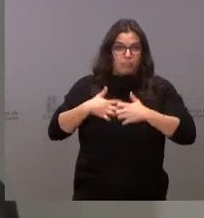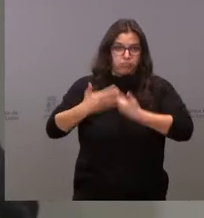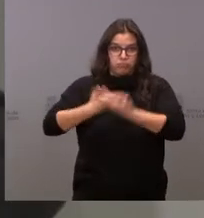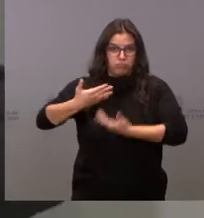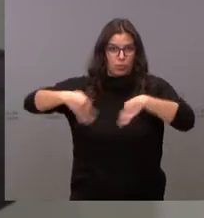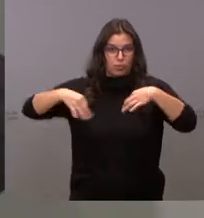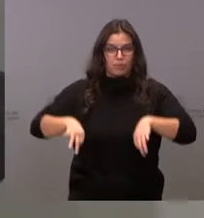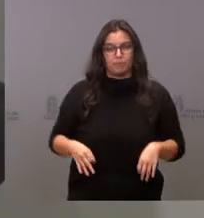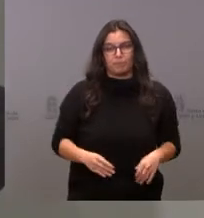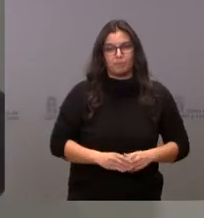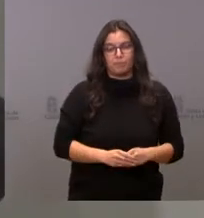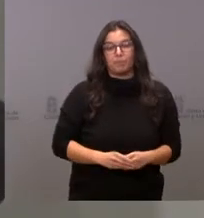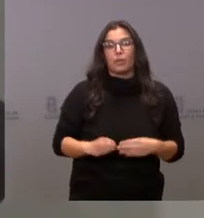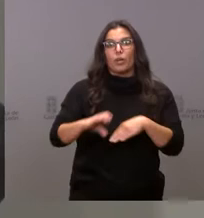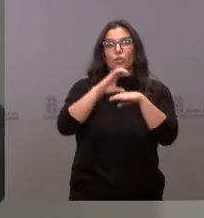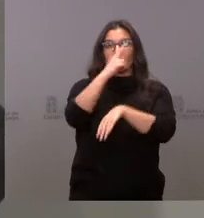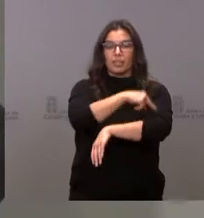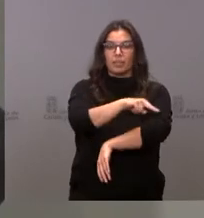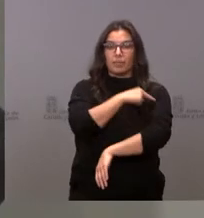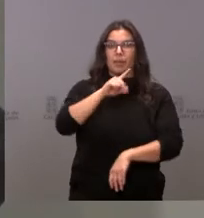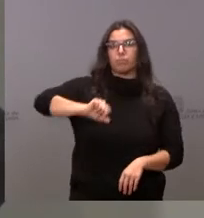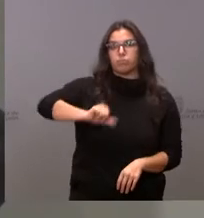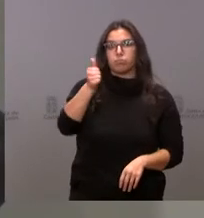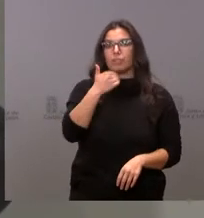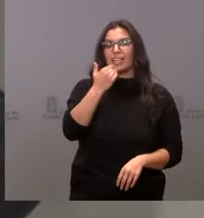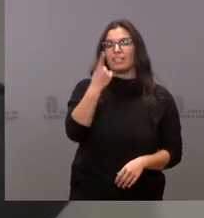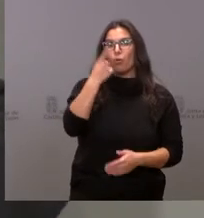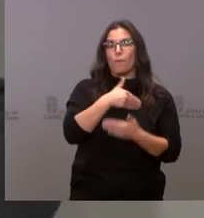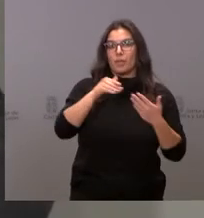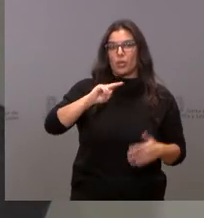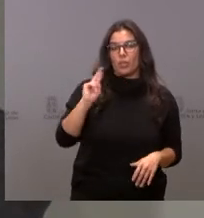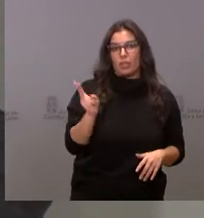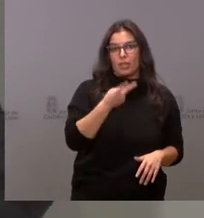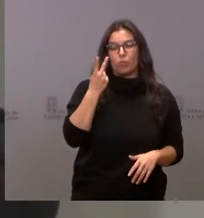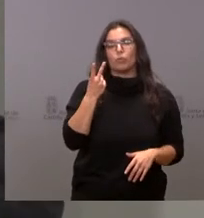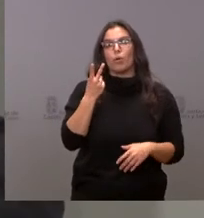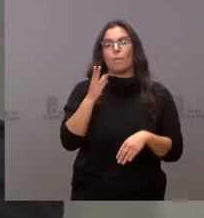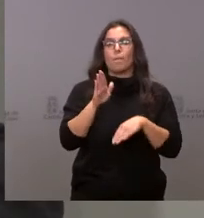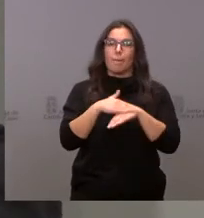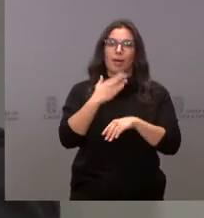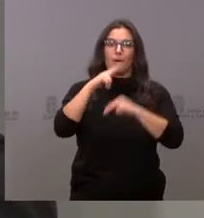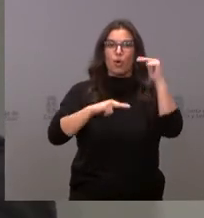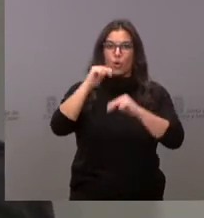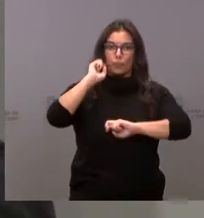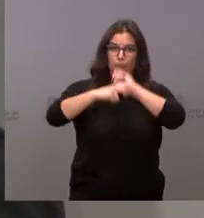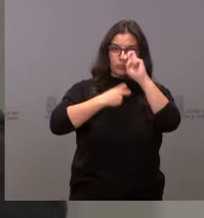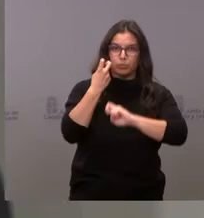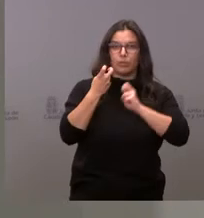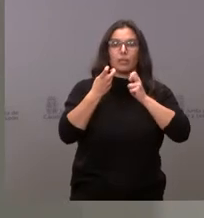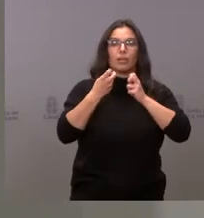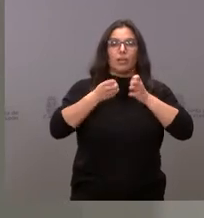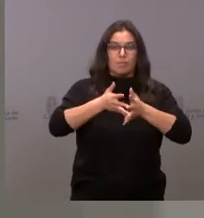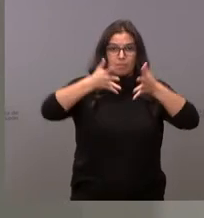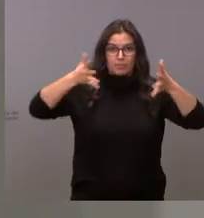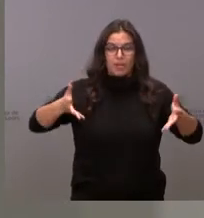La Consejería de Sanidad aprueba cerca de un millón de euros para las obras de reforma y ampliación del